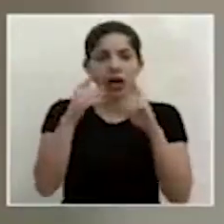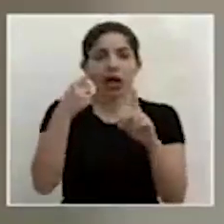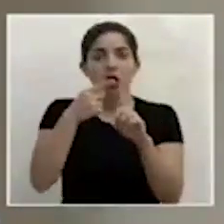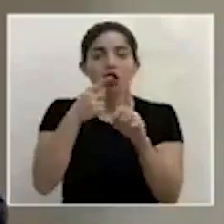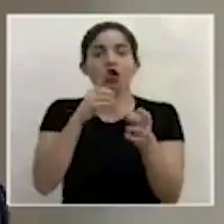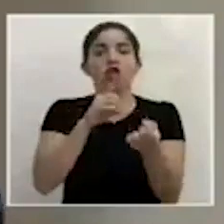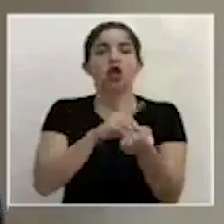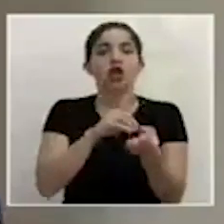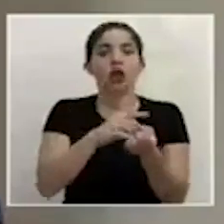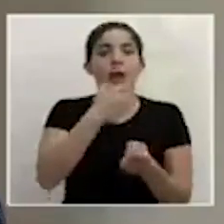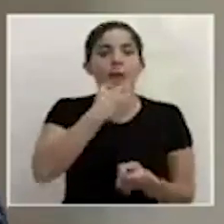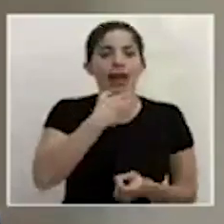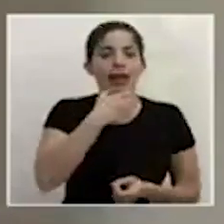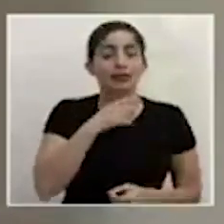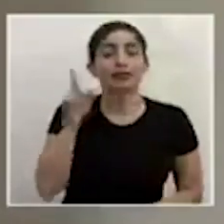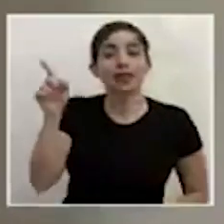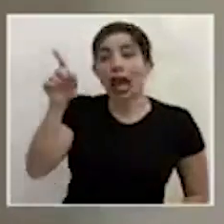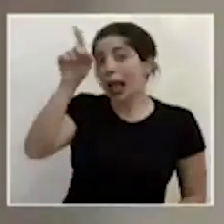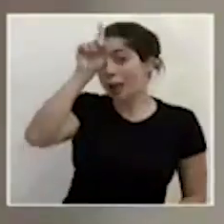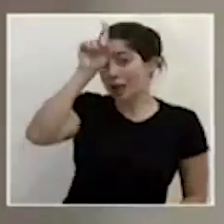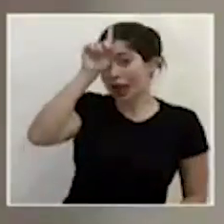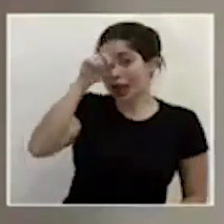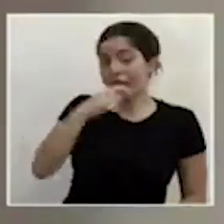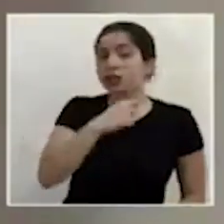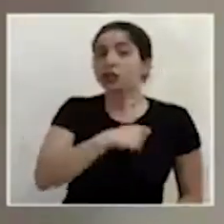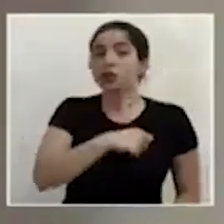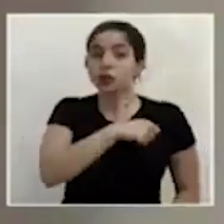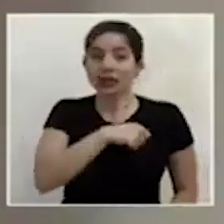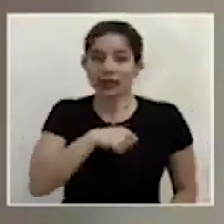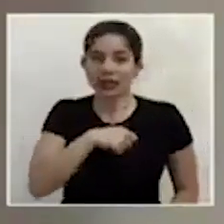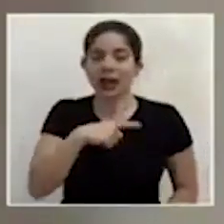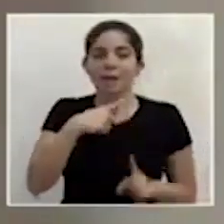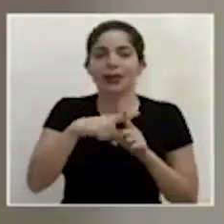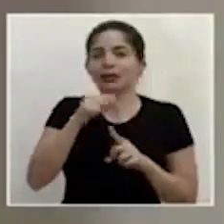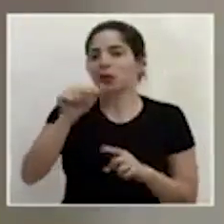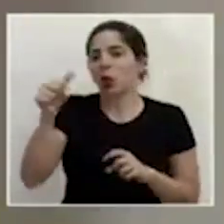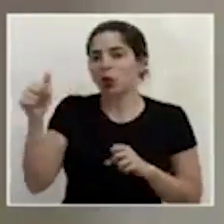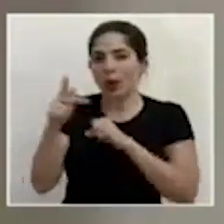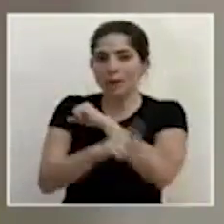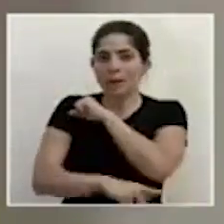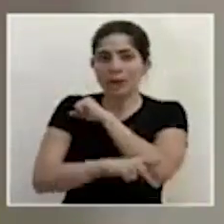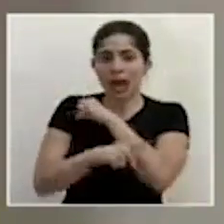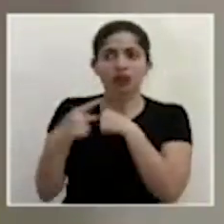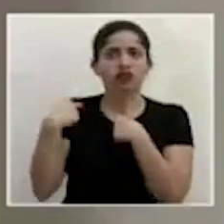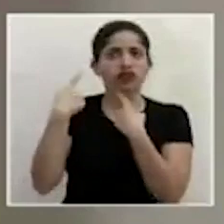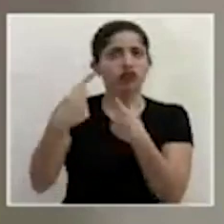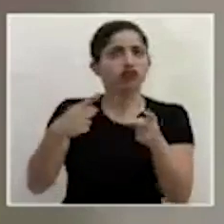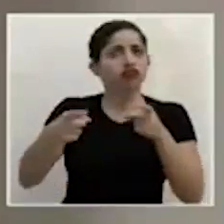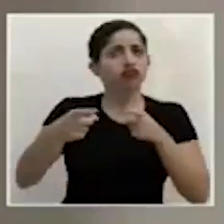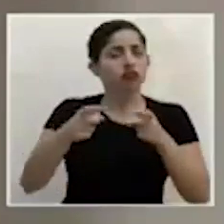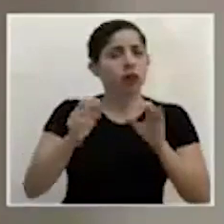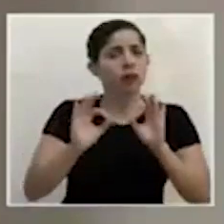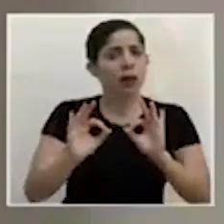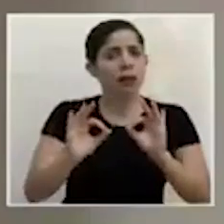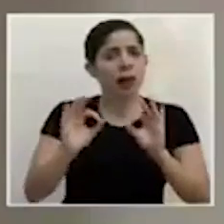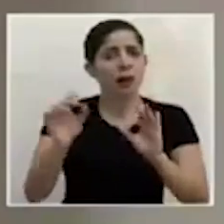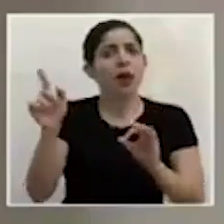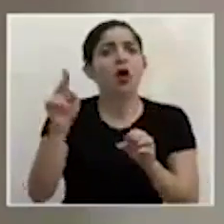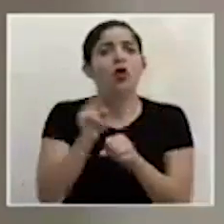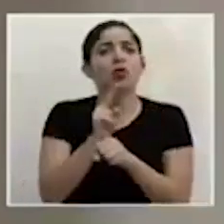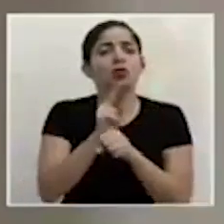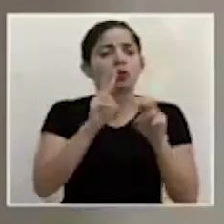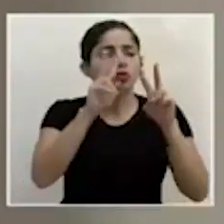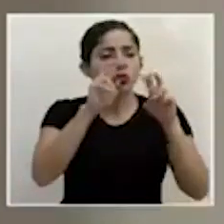Macaya en Alemania y Suiza y Suiza en otros países que han hecho un buen manejo de la crisis trabajan con pruebas